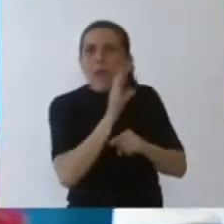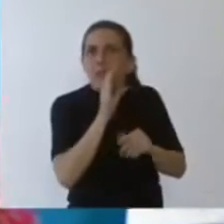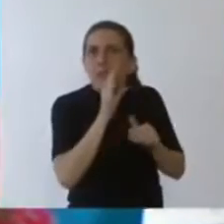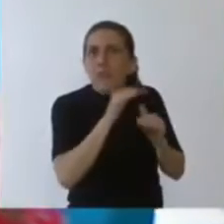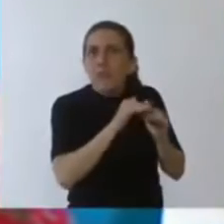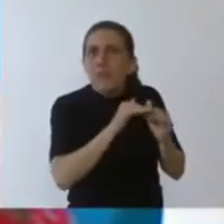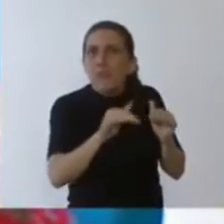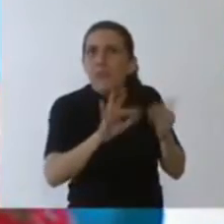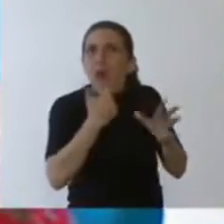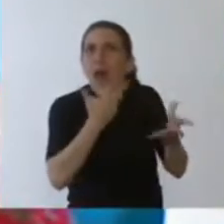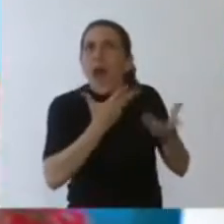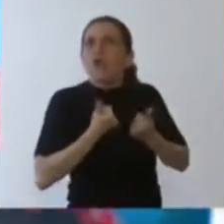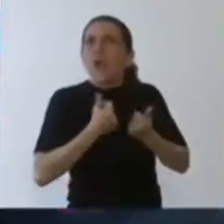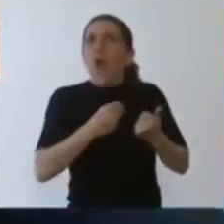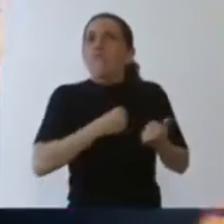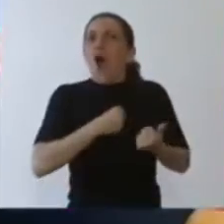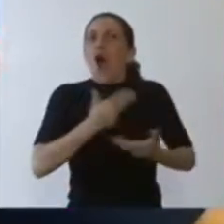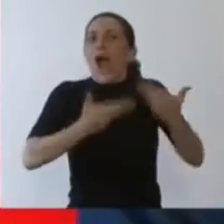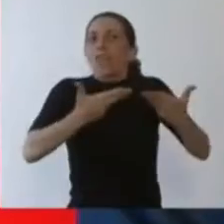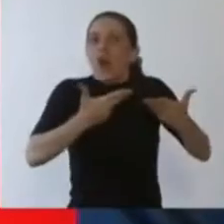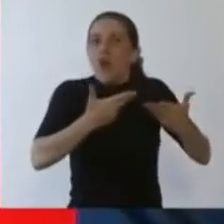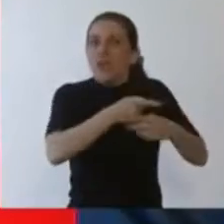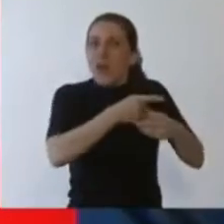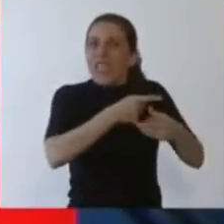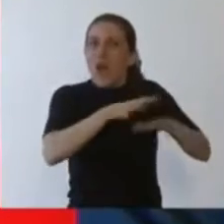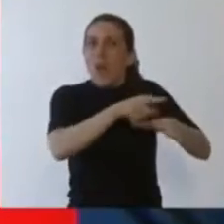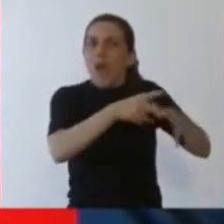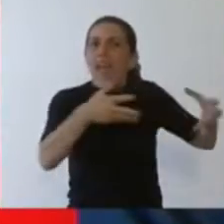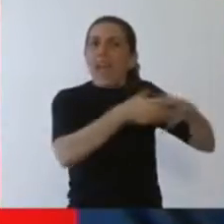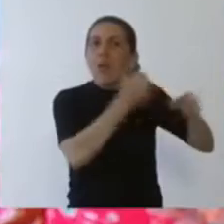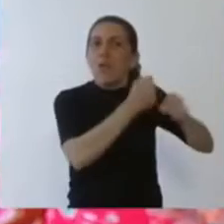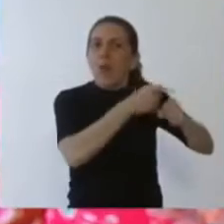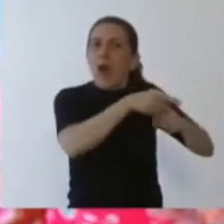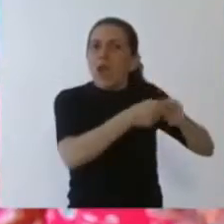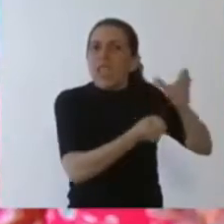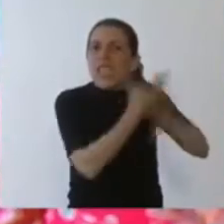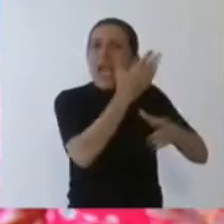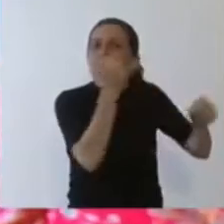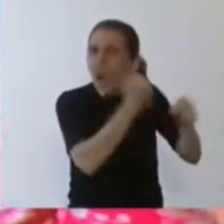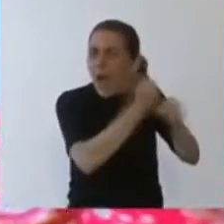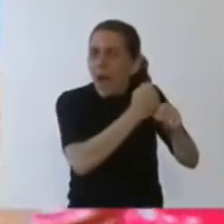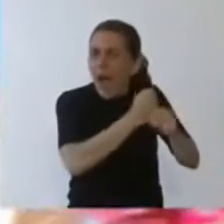vocación. Ella con su equipo de trabajo. Ella trabajó para que esos